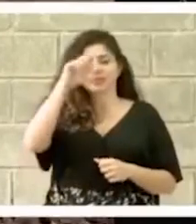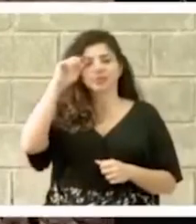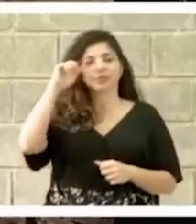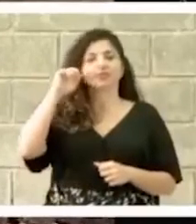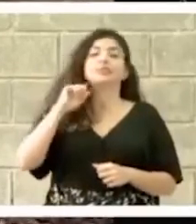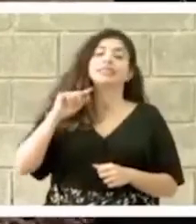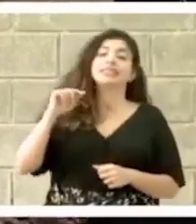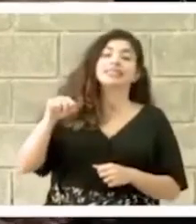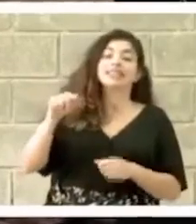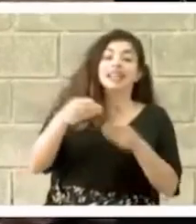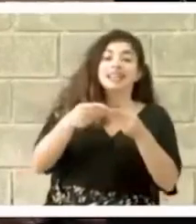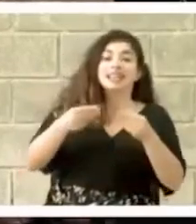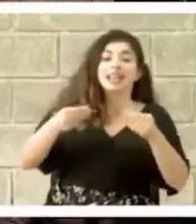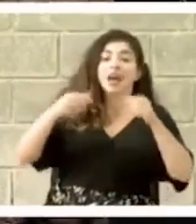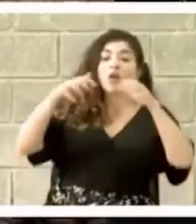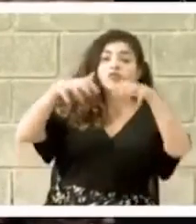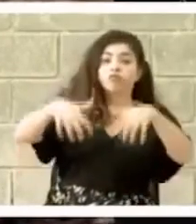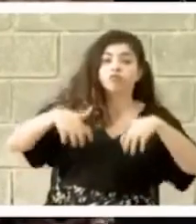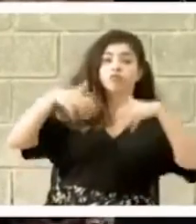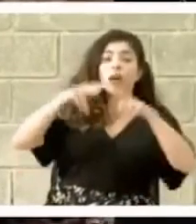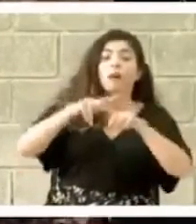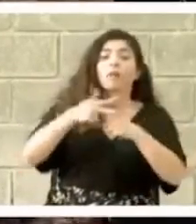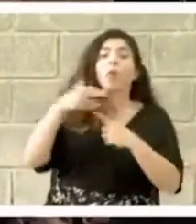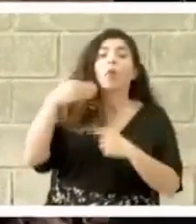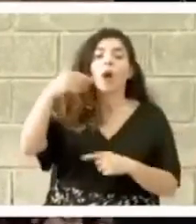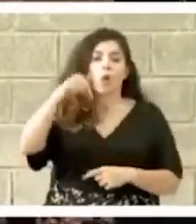Este movimiento de tierra inició hoy.